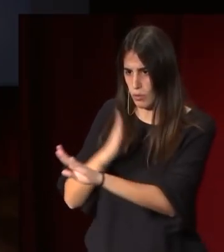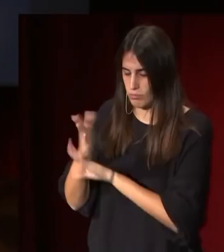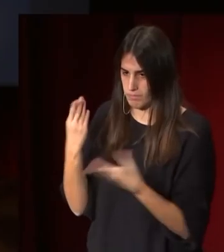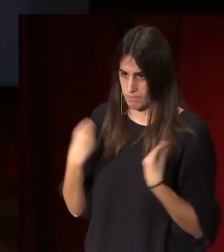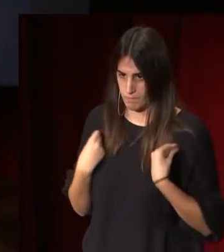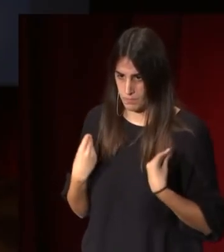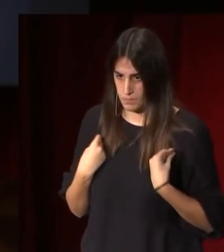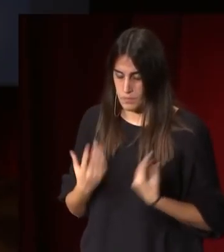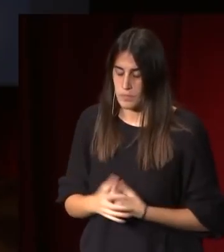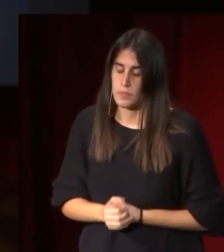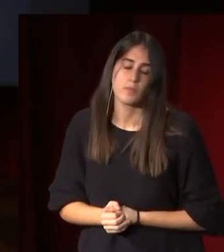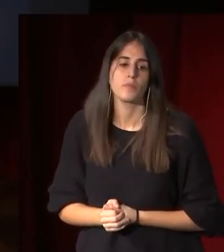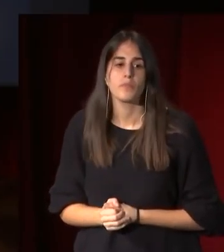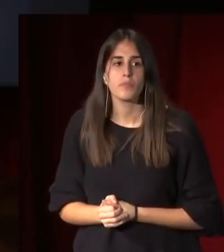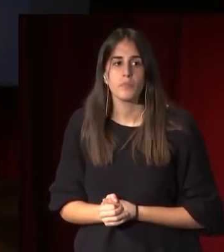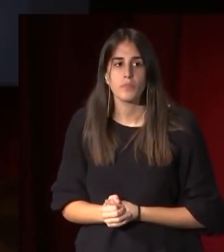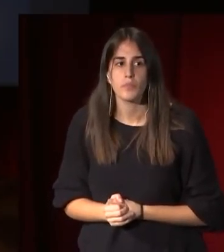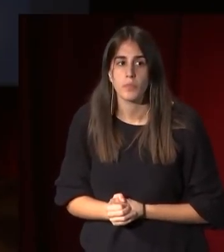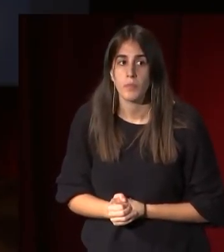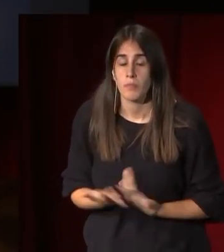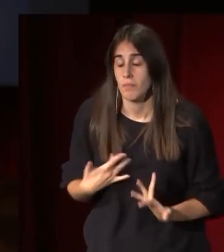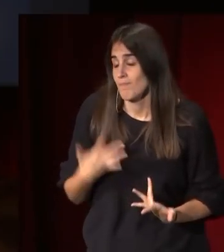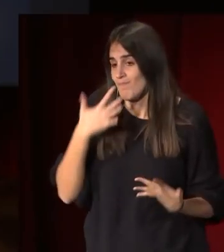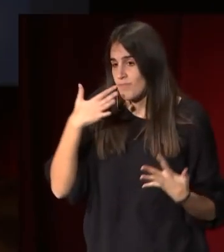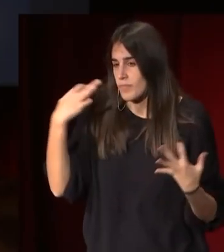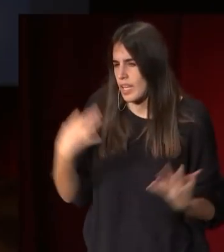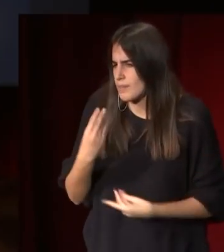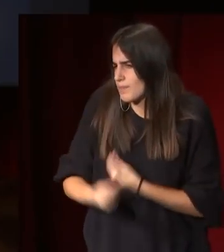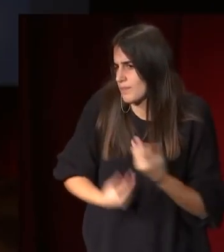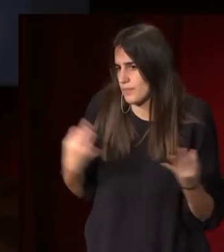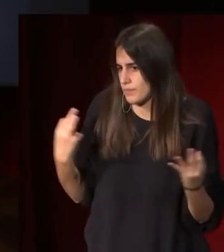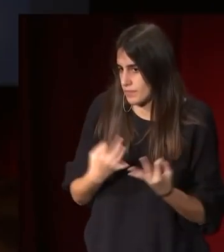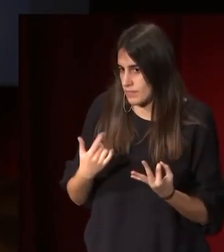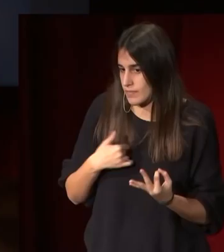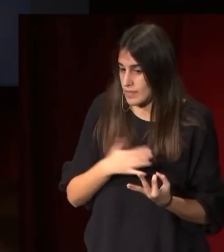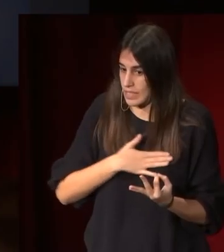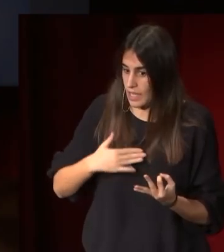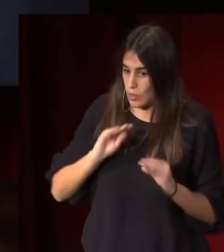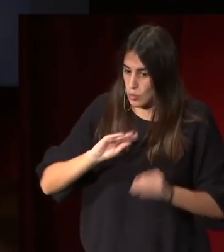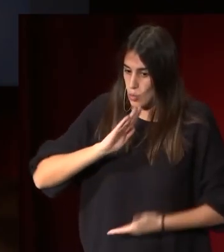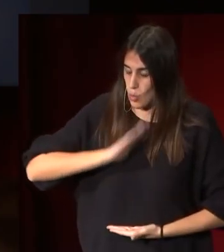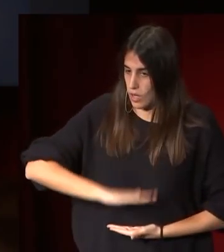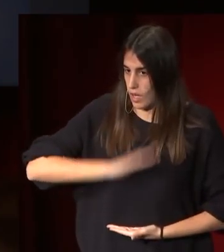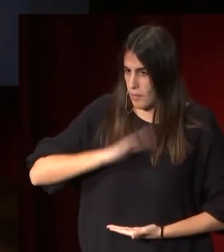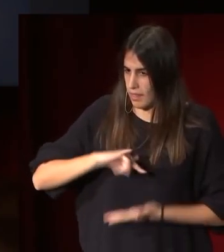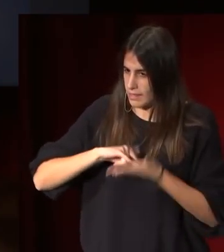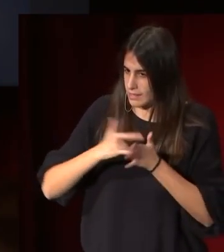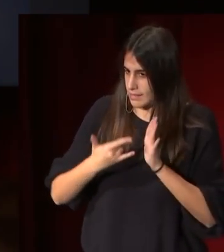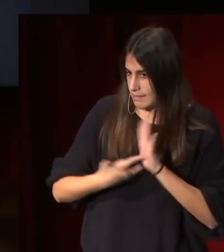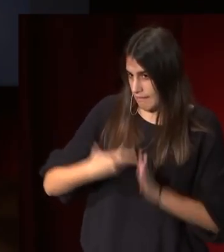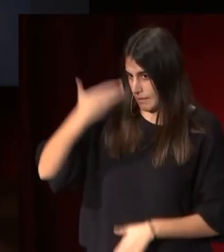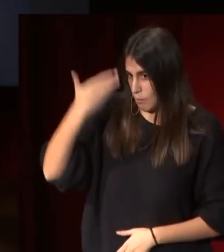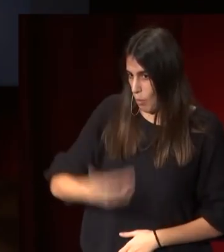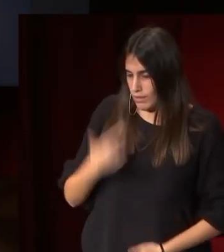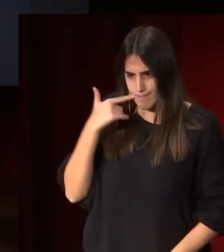Y en realidad lo que estaba haciendo ya es demostrar que esa capacidad técnica tan